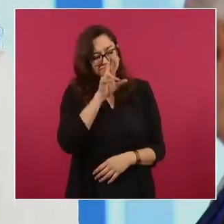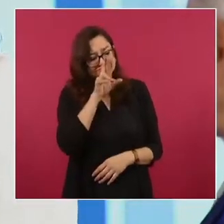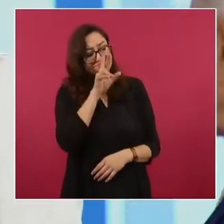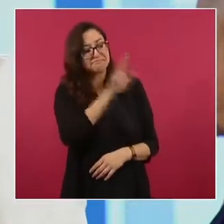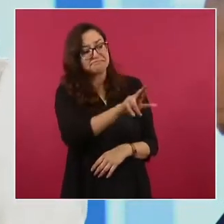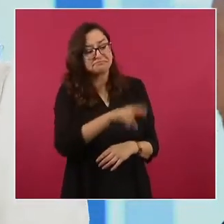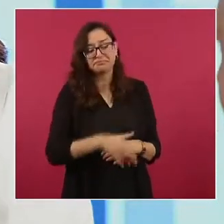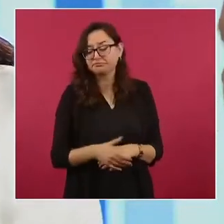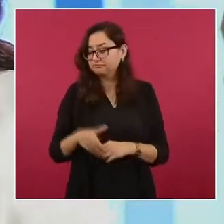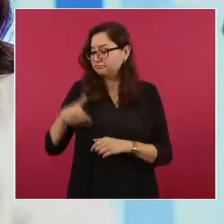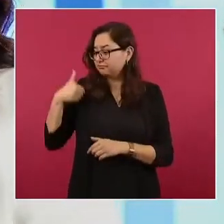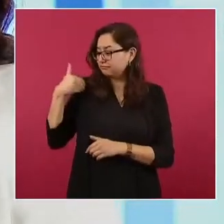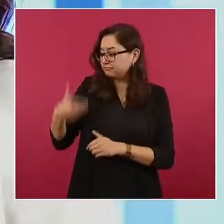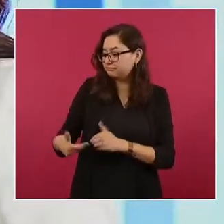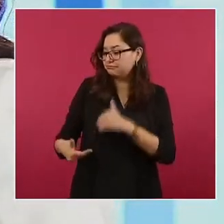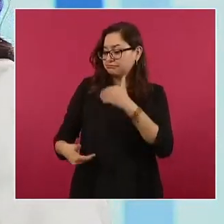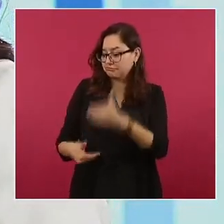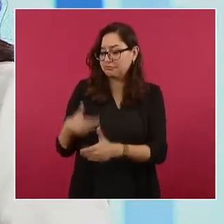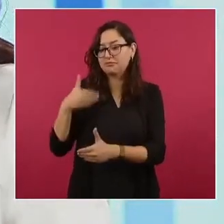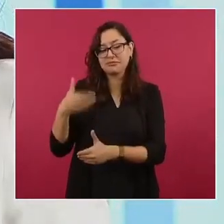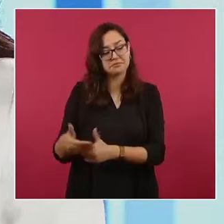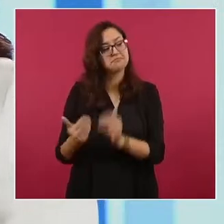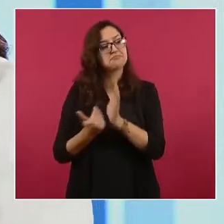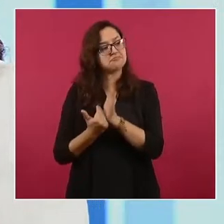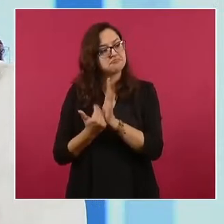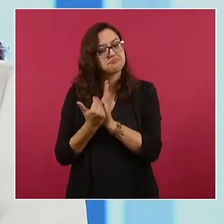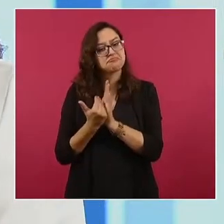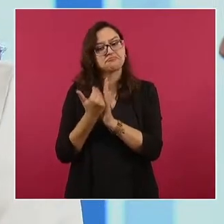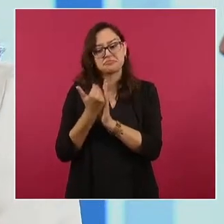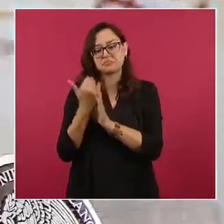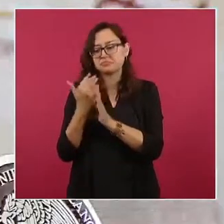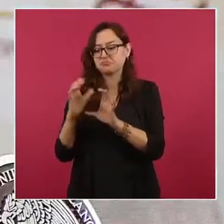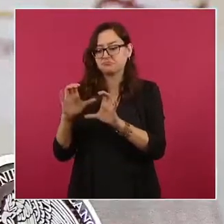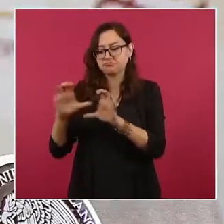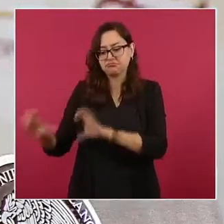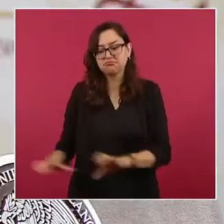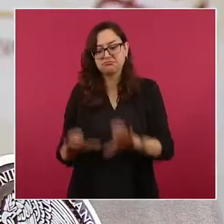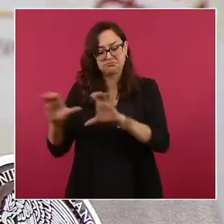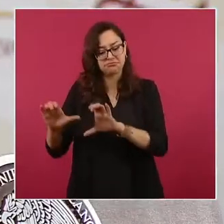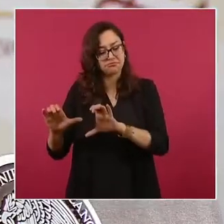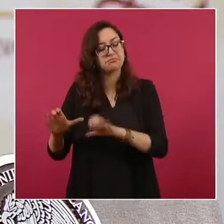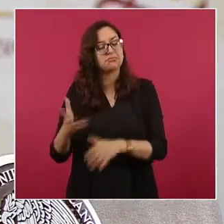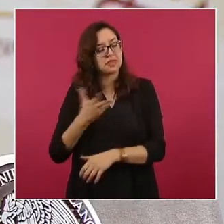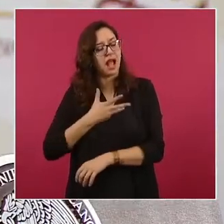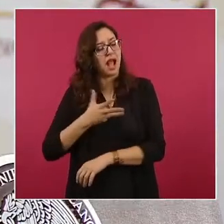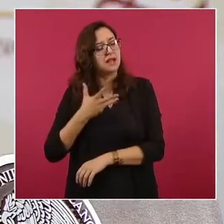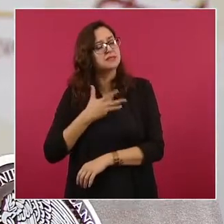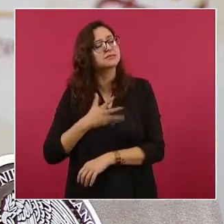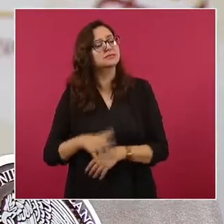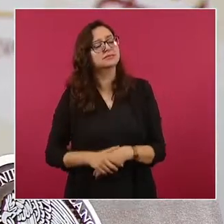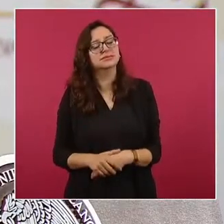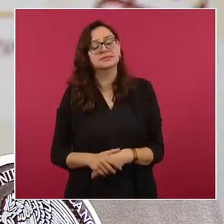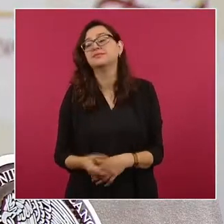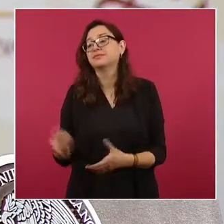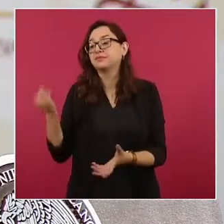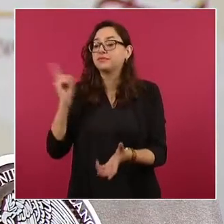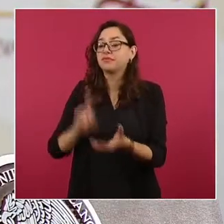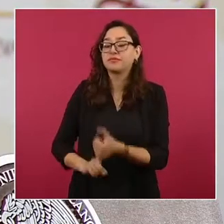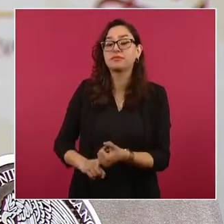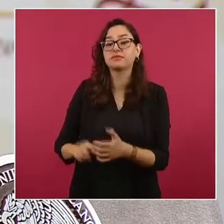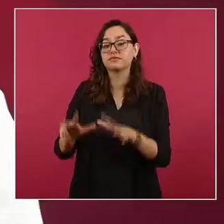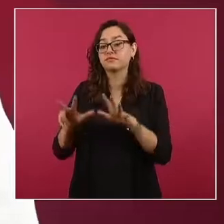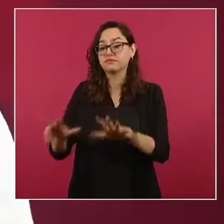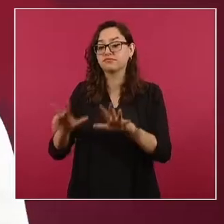y con amplios resultados. A razón de ello, se creó la unidad de dictamen virtual que incorpora 18